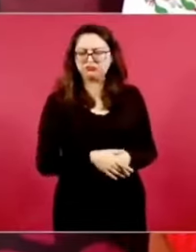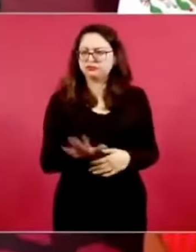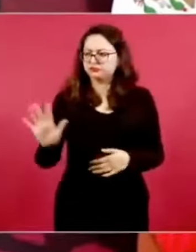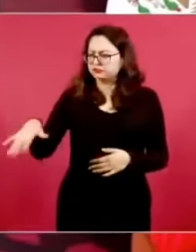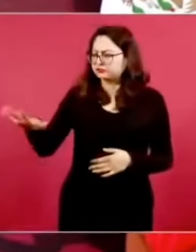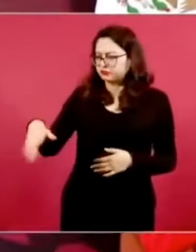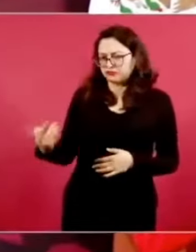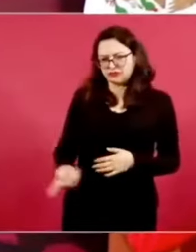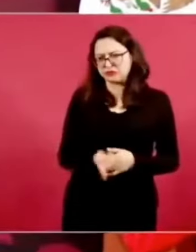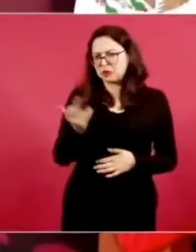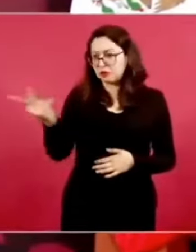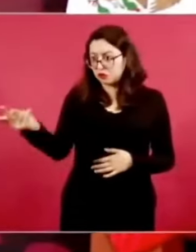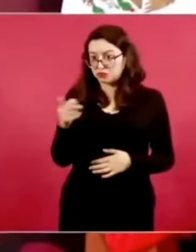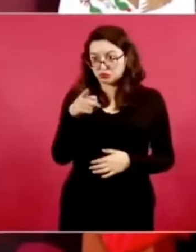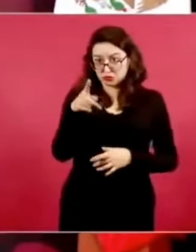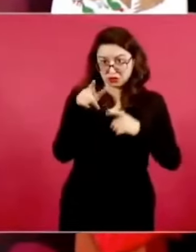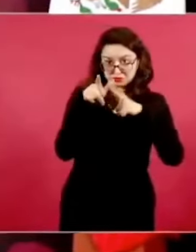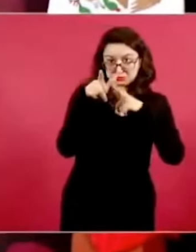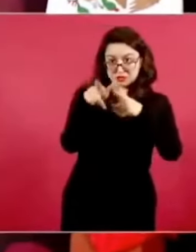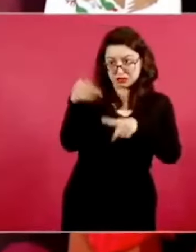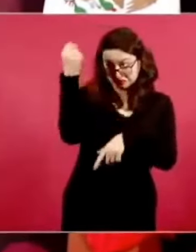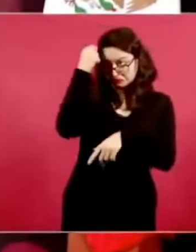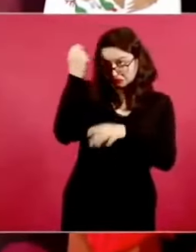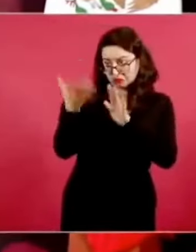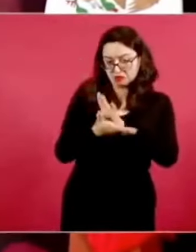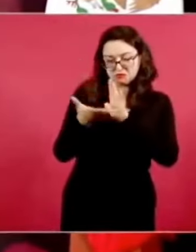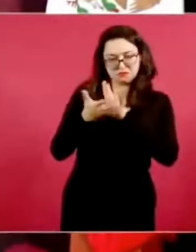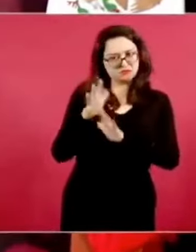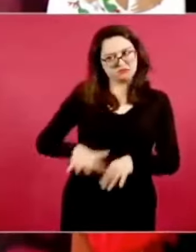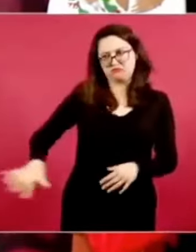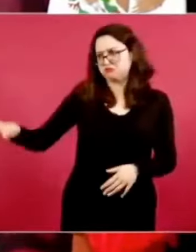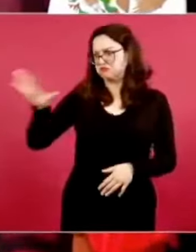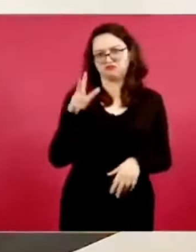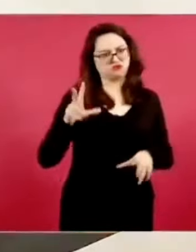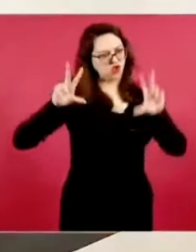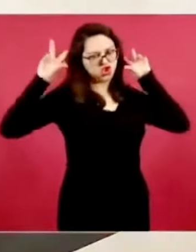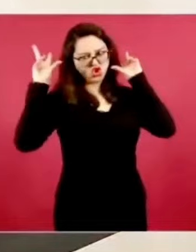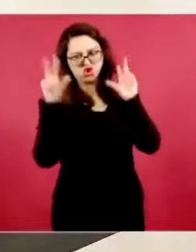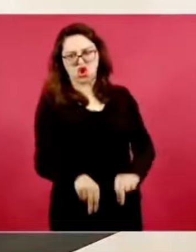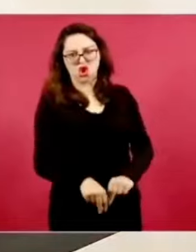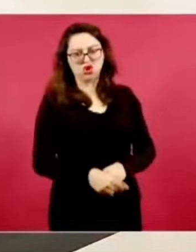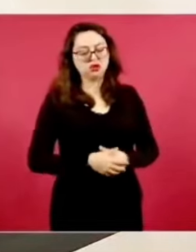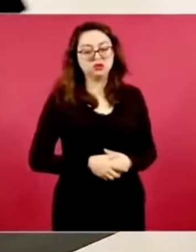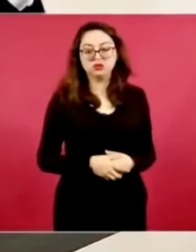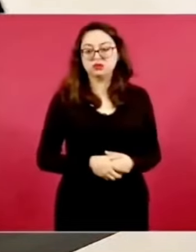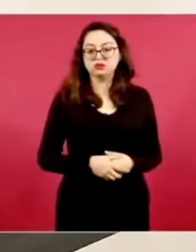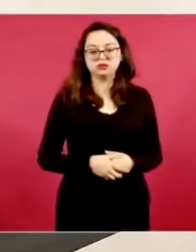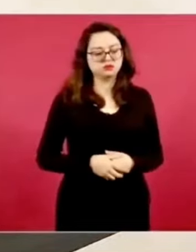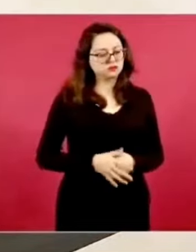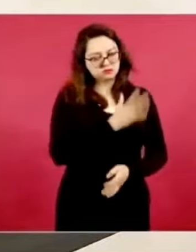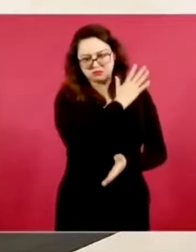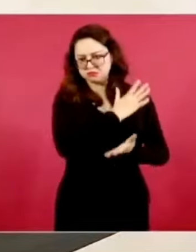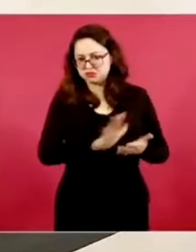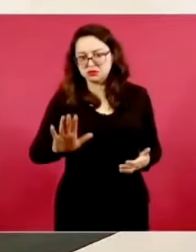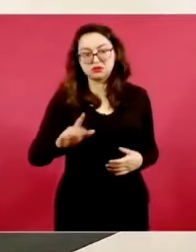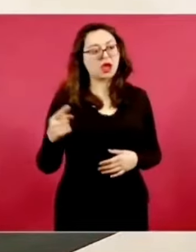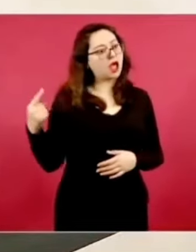que no se haga, que se haga en Santa Lucía,